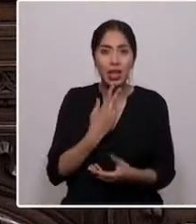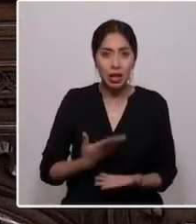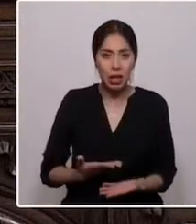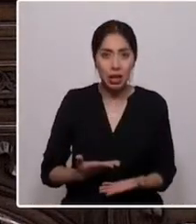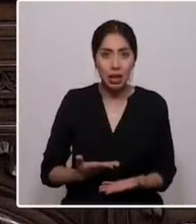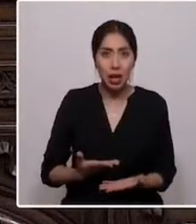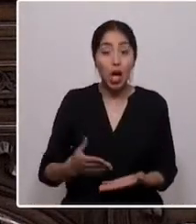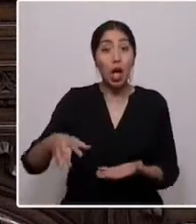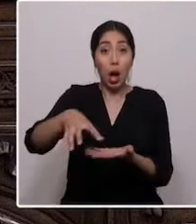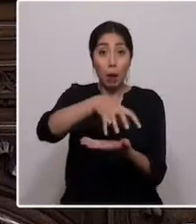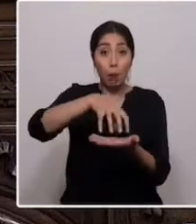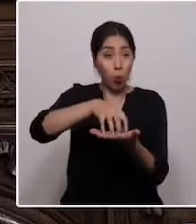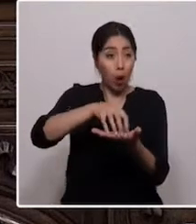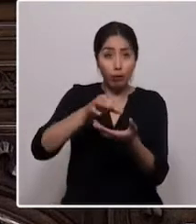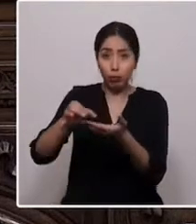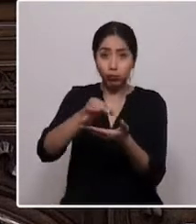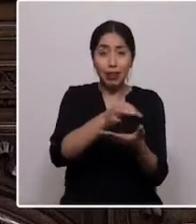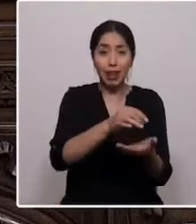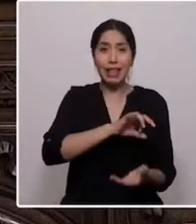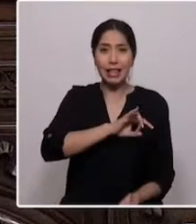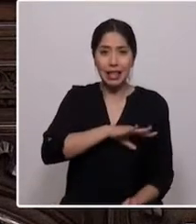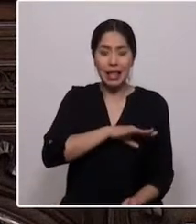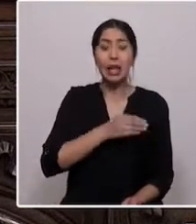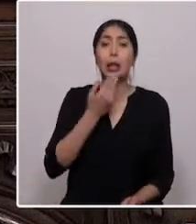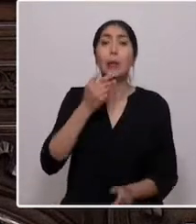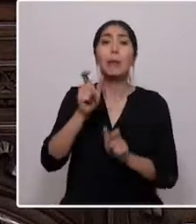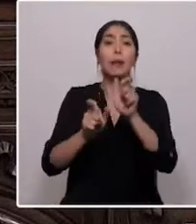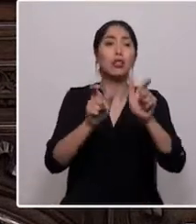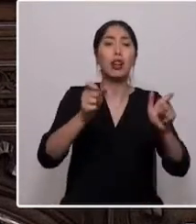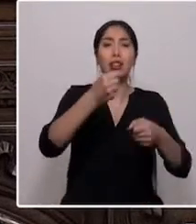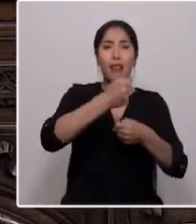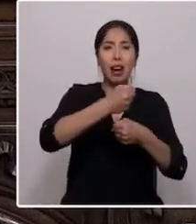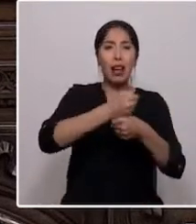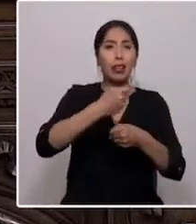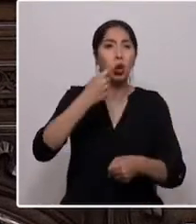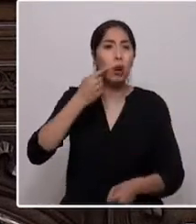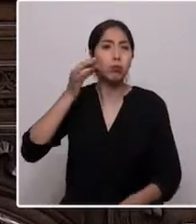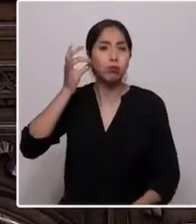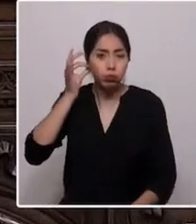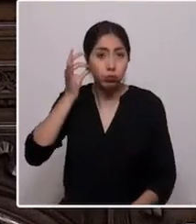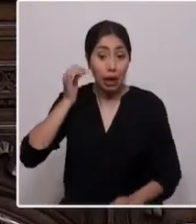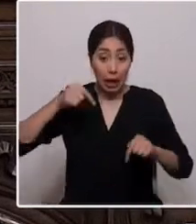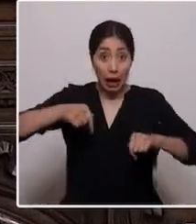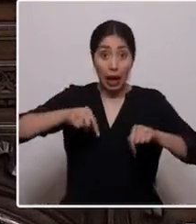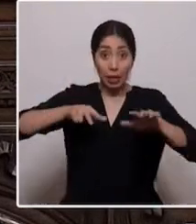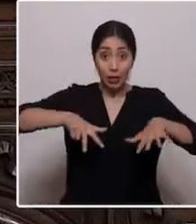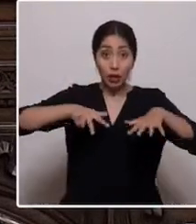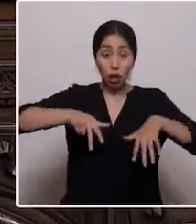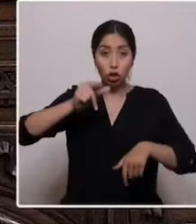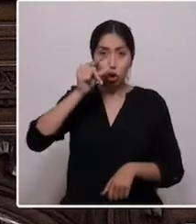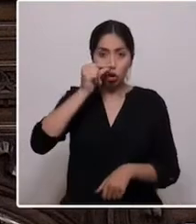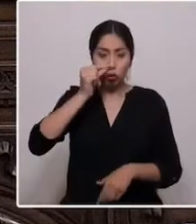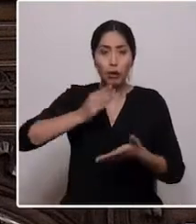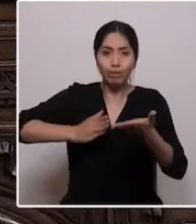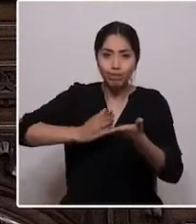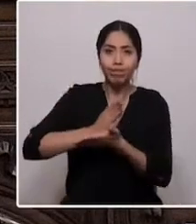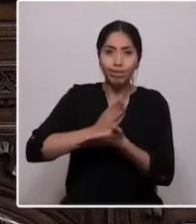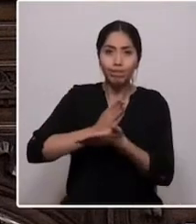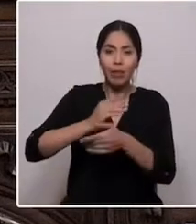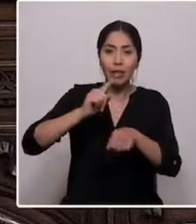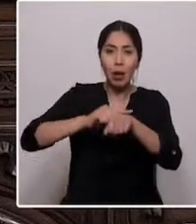de Chile y a las trabajadoras y trabajadores. Este 18 de octubre iniciamos un periodo de diálogo